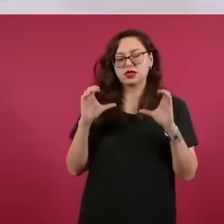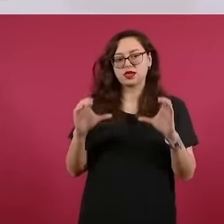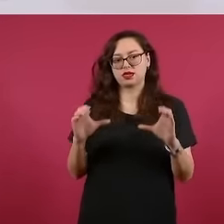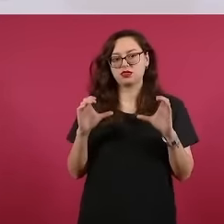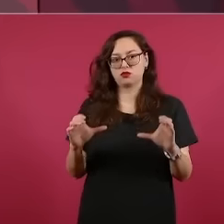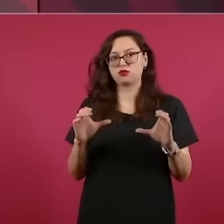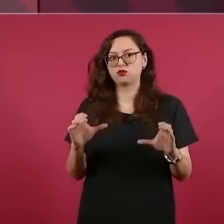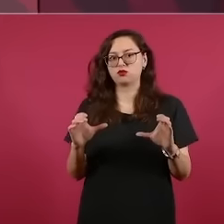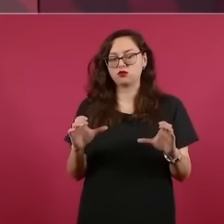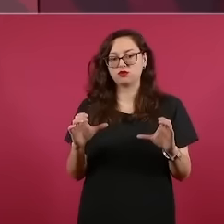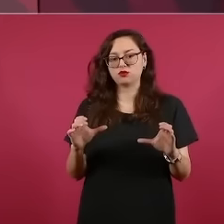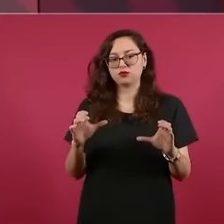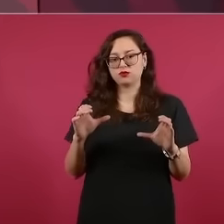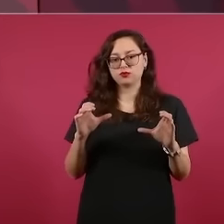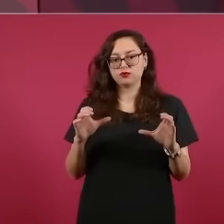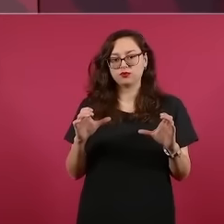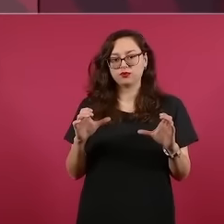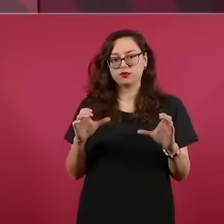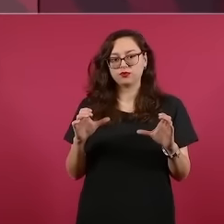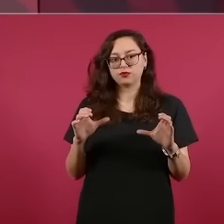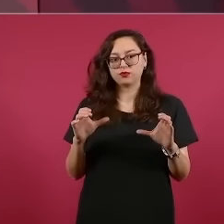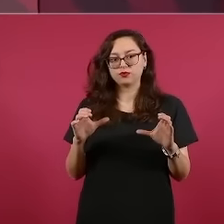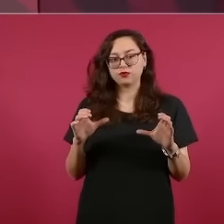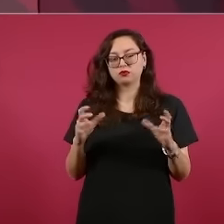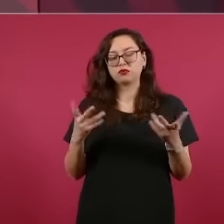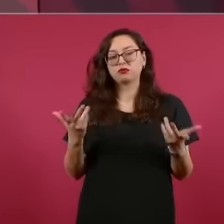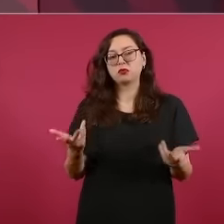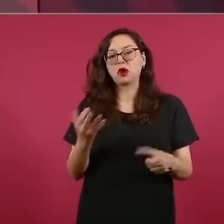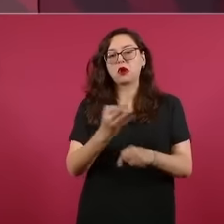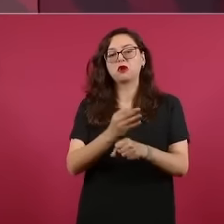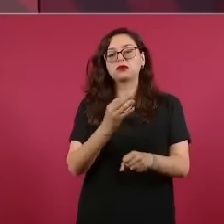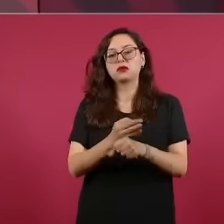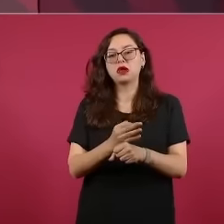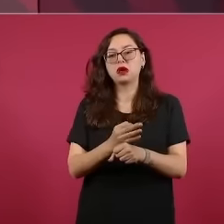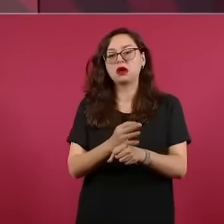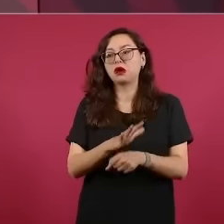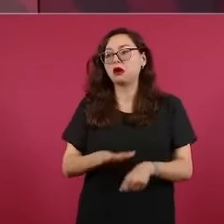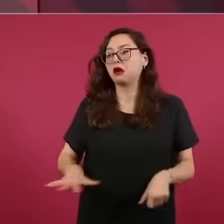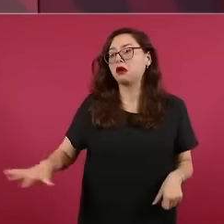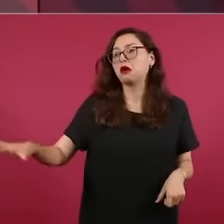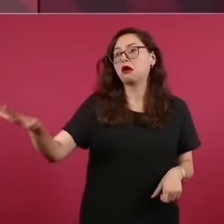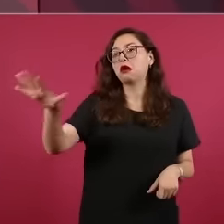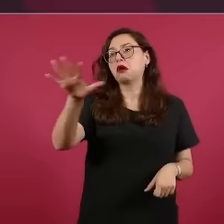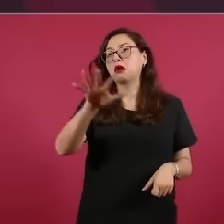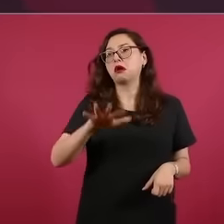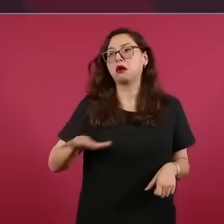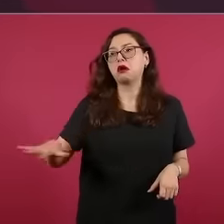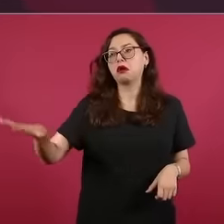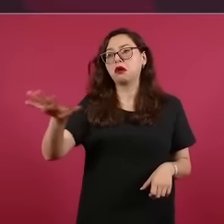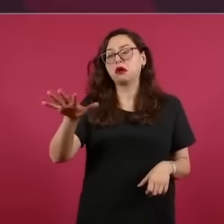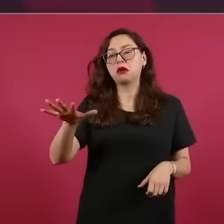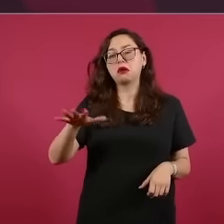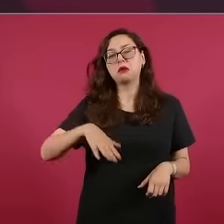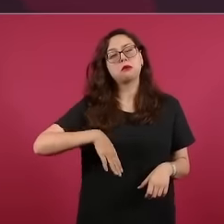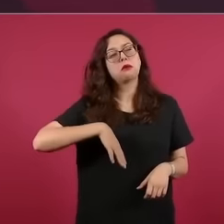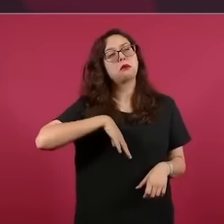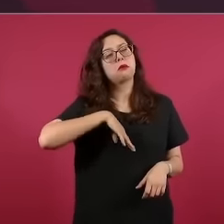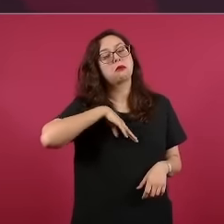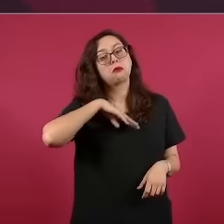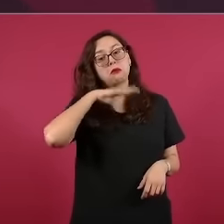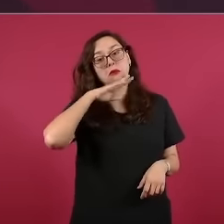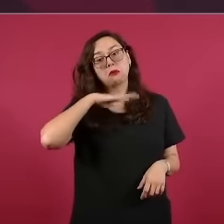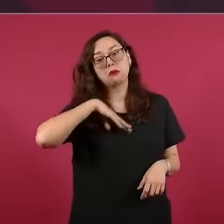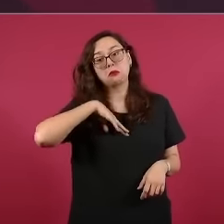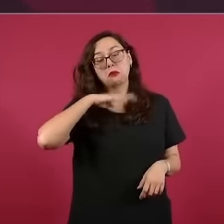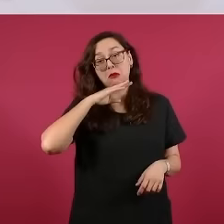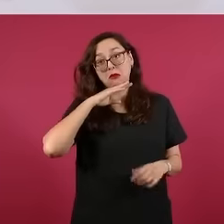si no le va a pasar a Morena lo